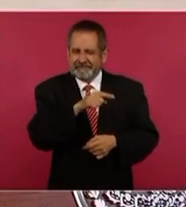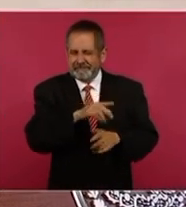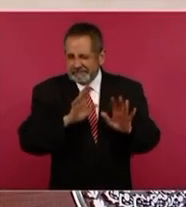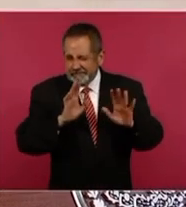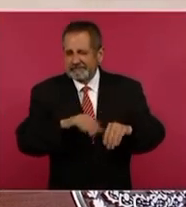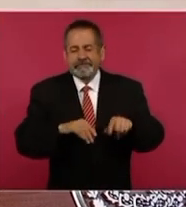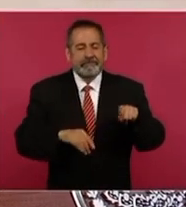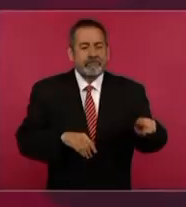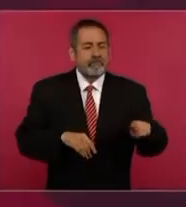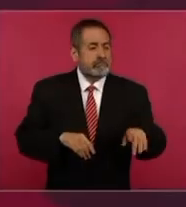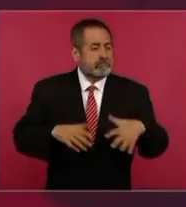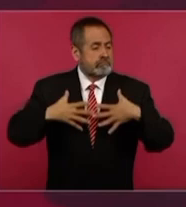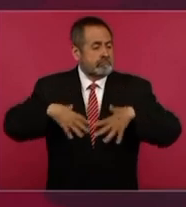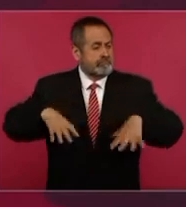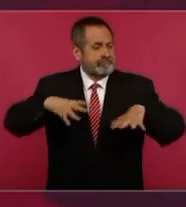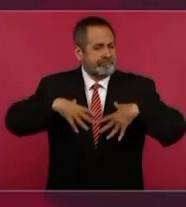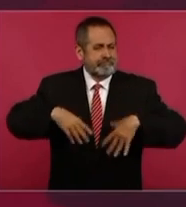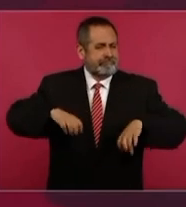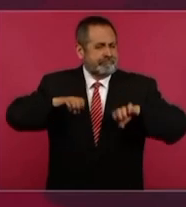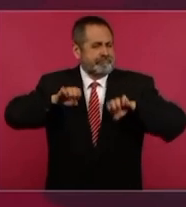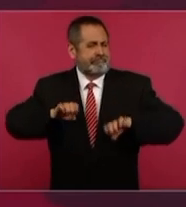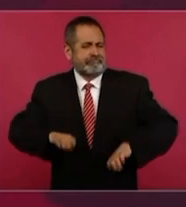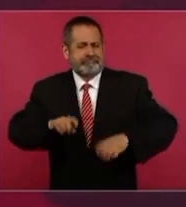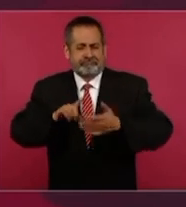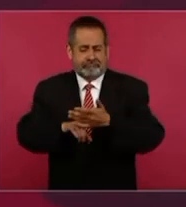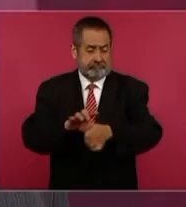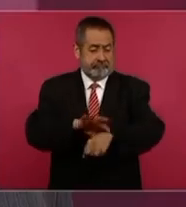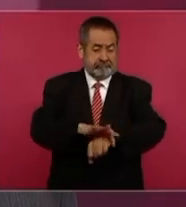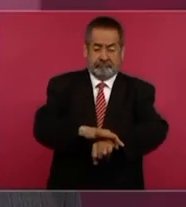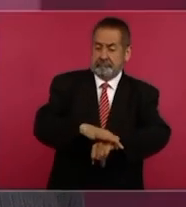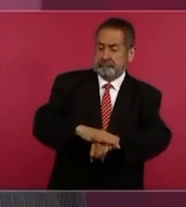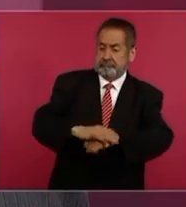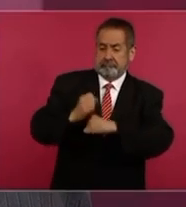si se viste bien, si se pone alhajas,